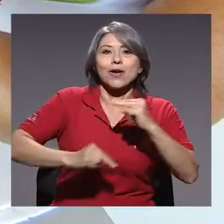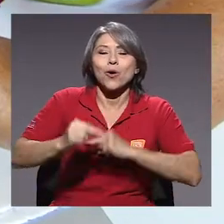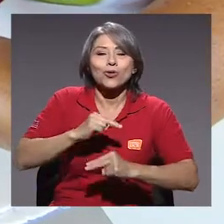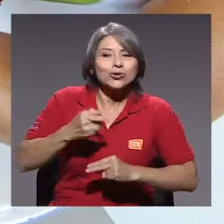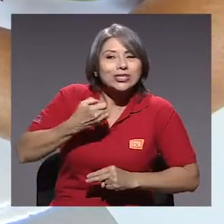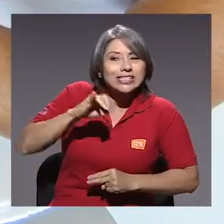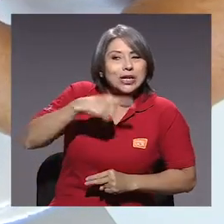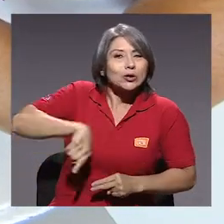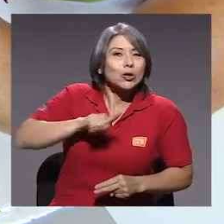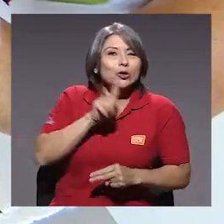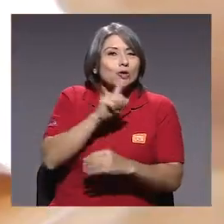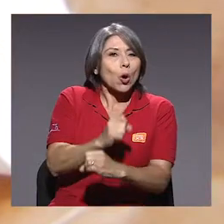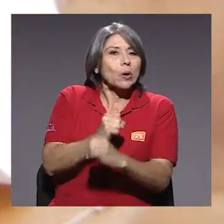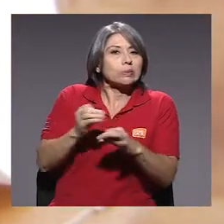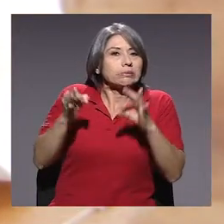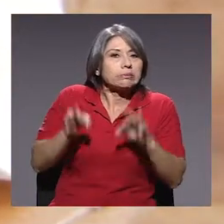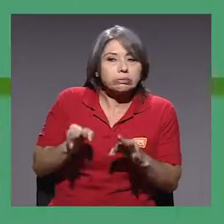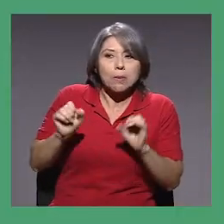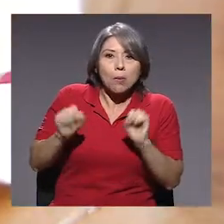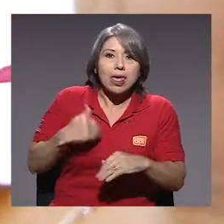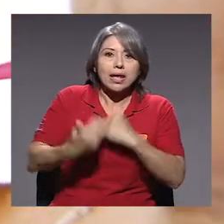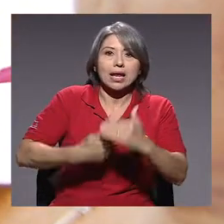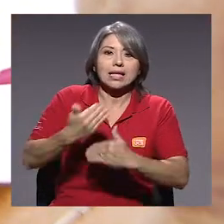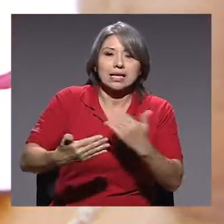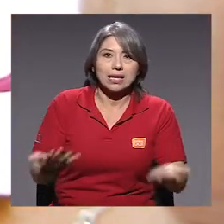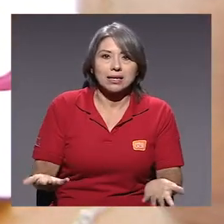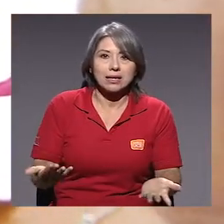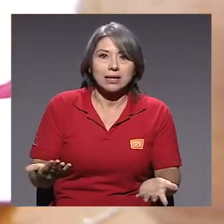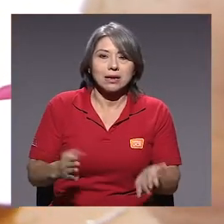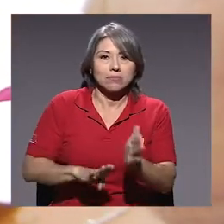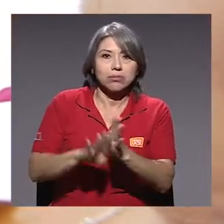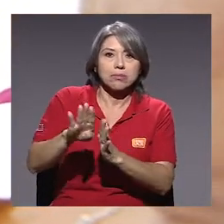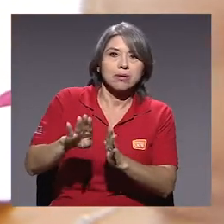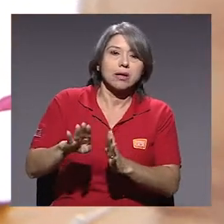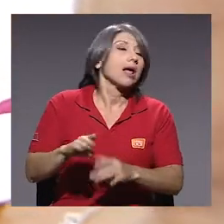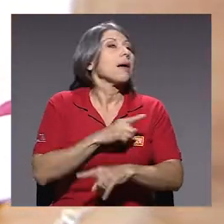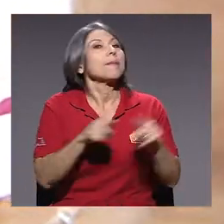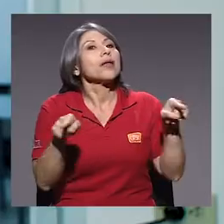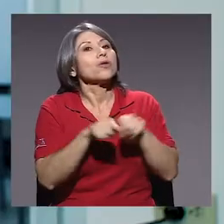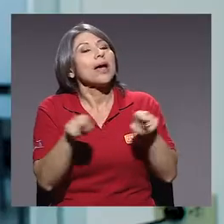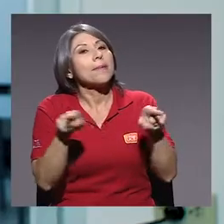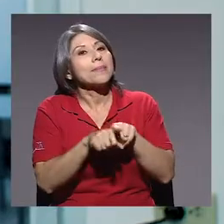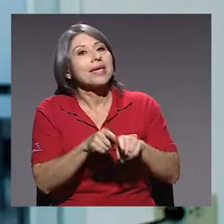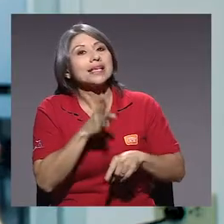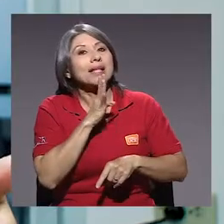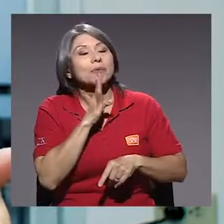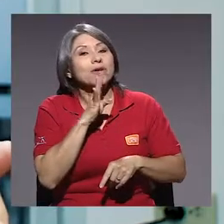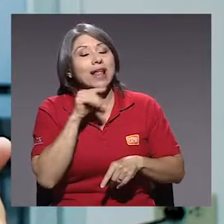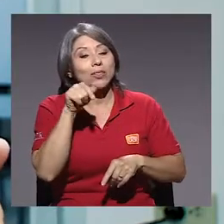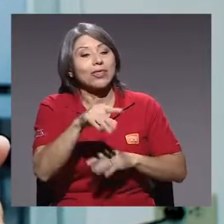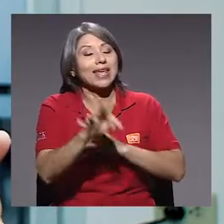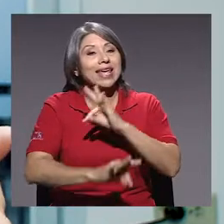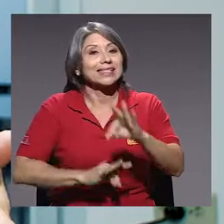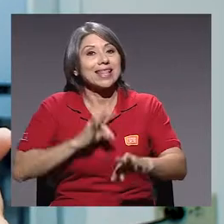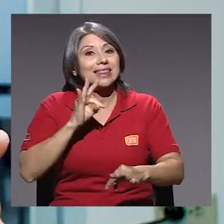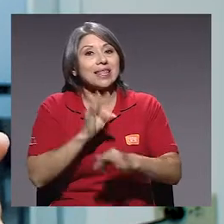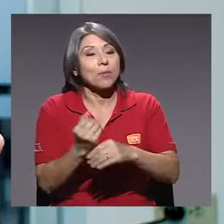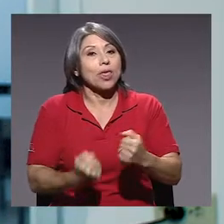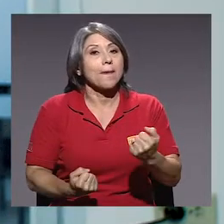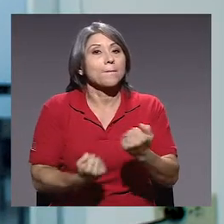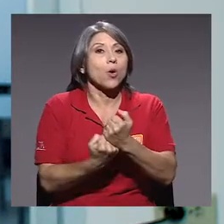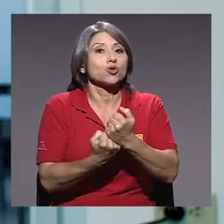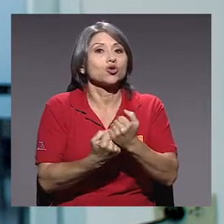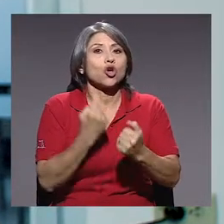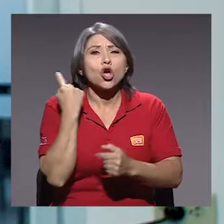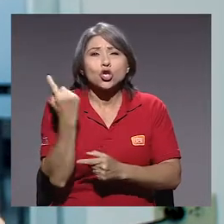certeza de que va a poder crecer. Pero también estamos hablando de deslocalizar este tipo de